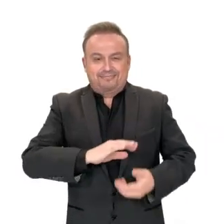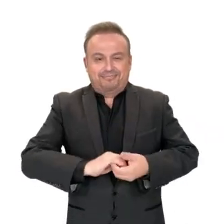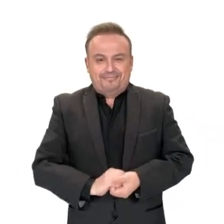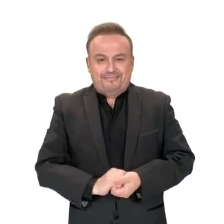Chile. Social Familia.